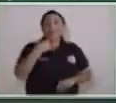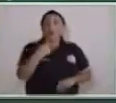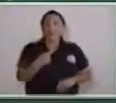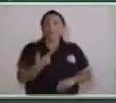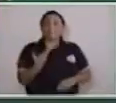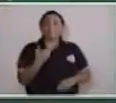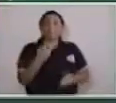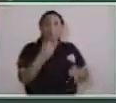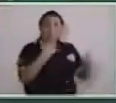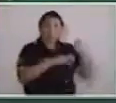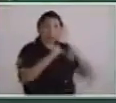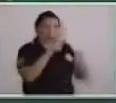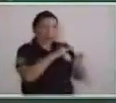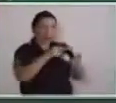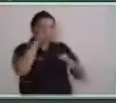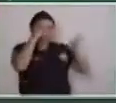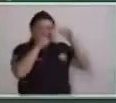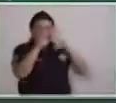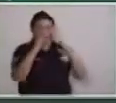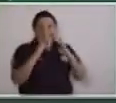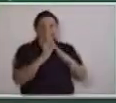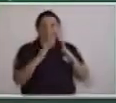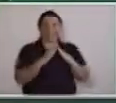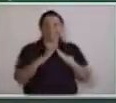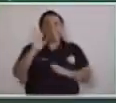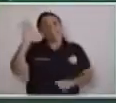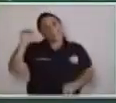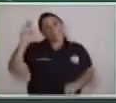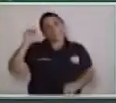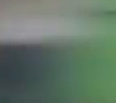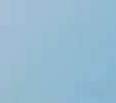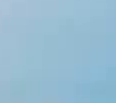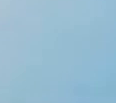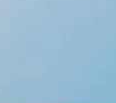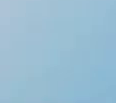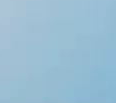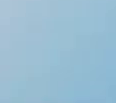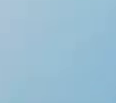dejamos con más de Juega, Lee y Aprende en Casa ¡Adiós! ¡Adiós!